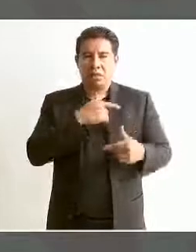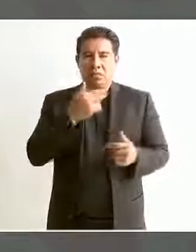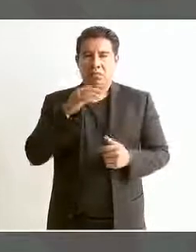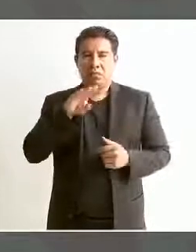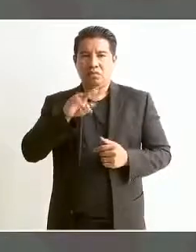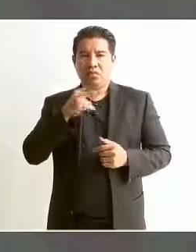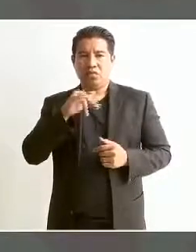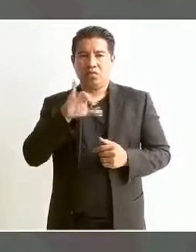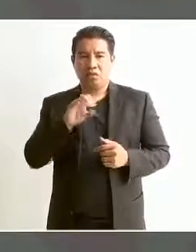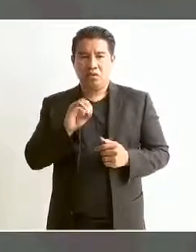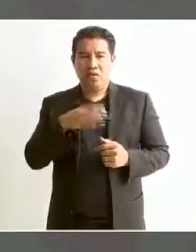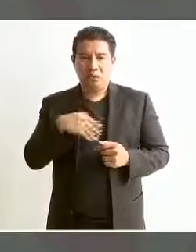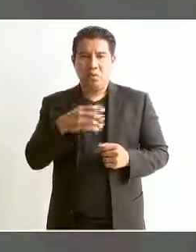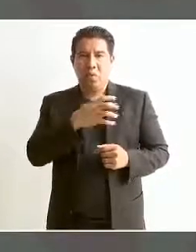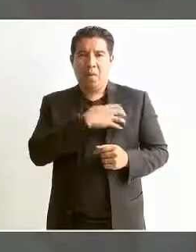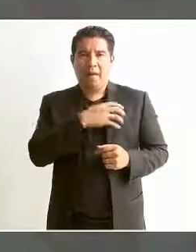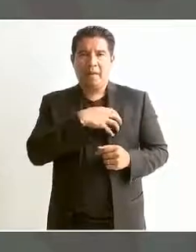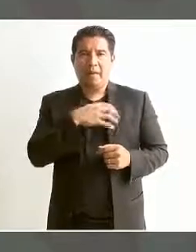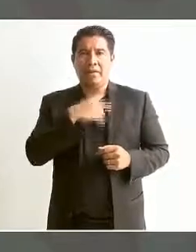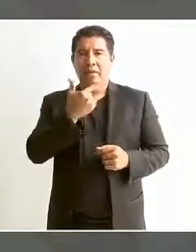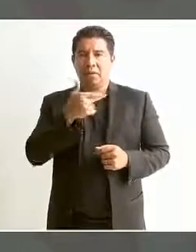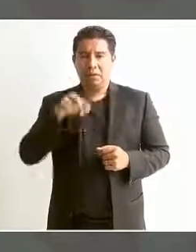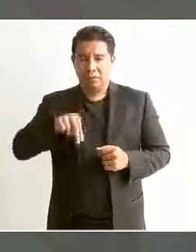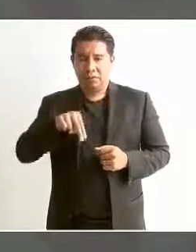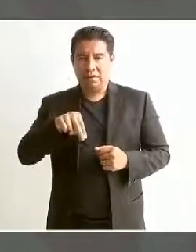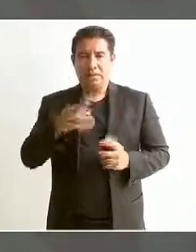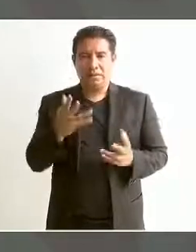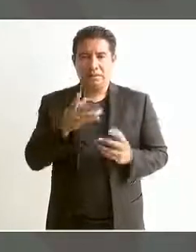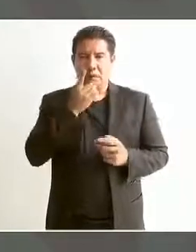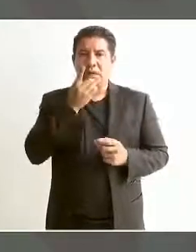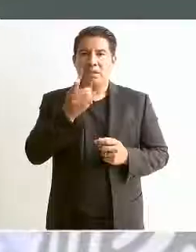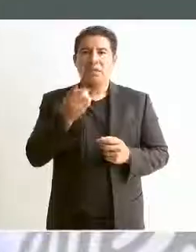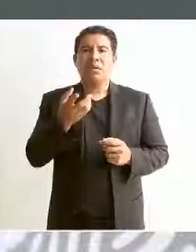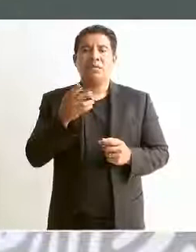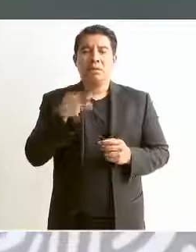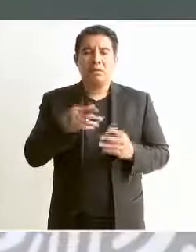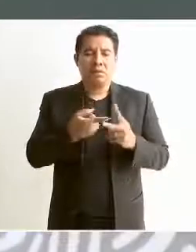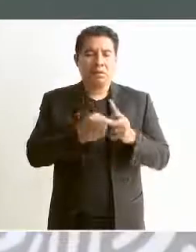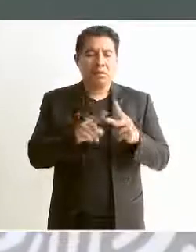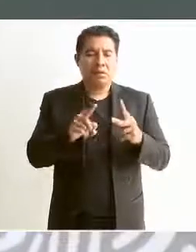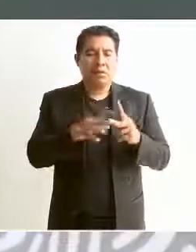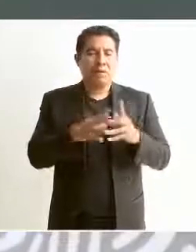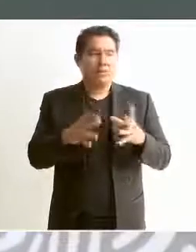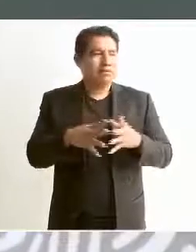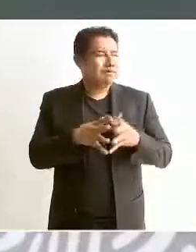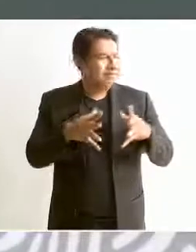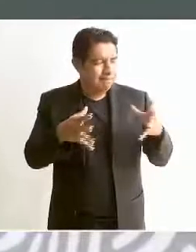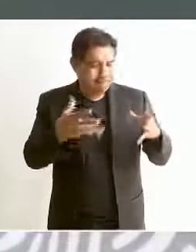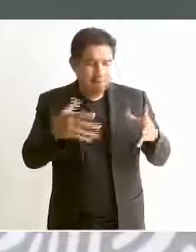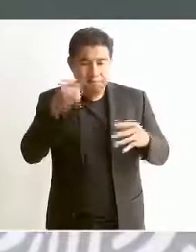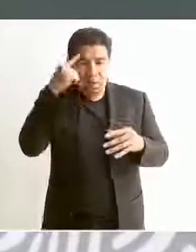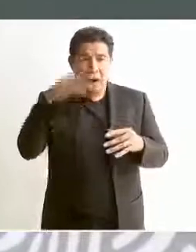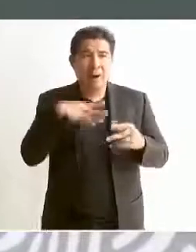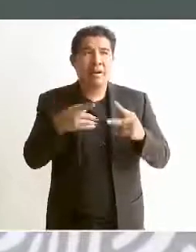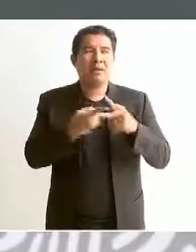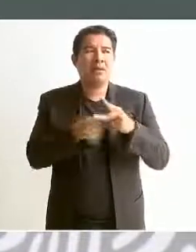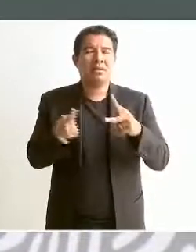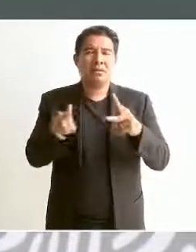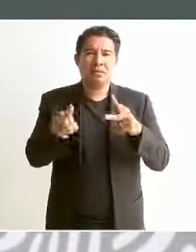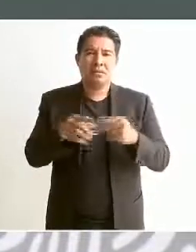Nacional, decir que se creó esta corporación a la par